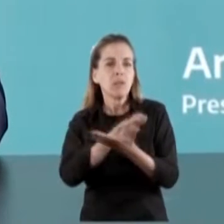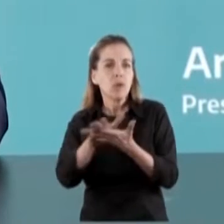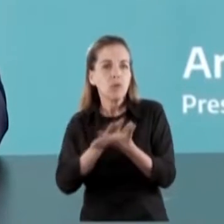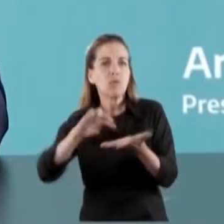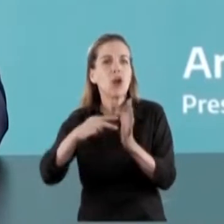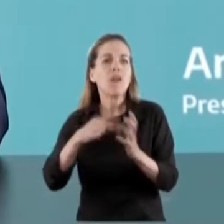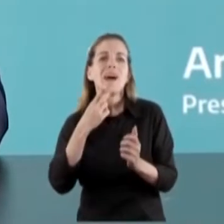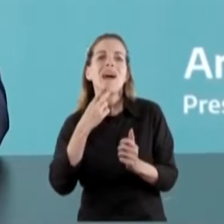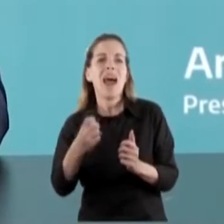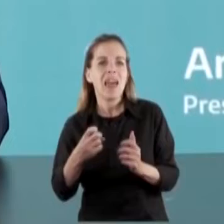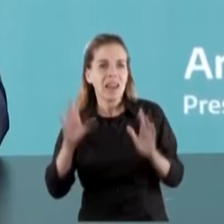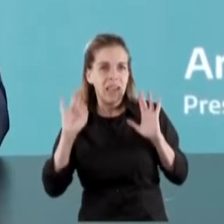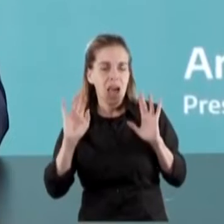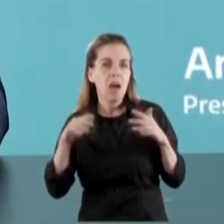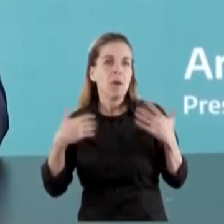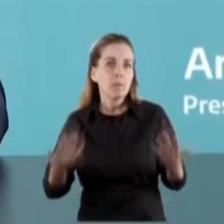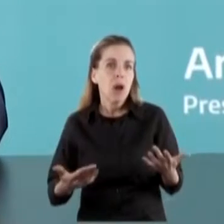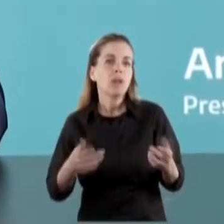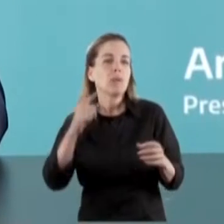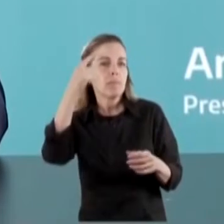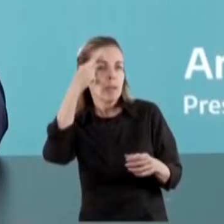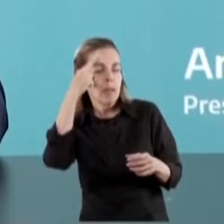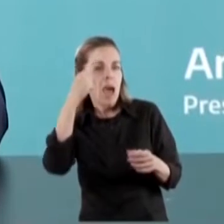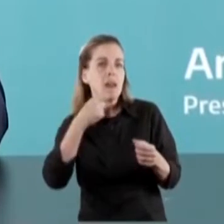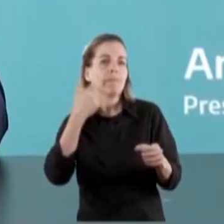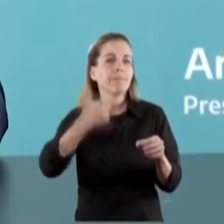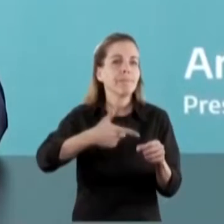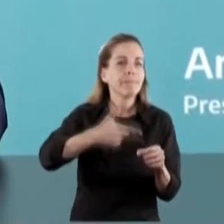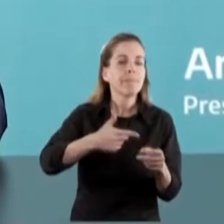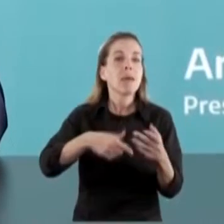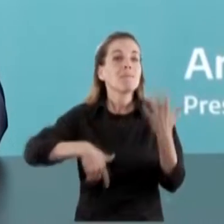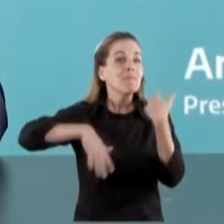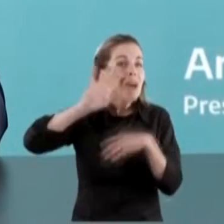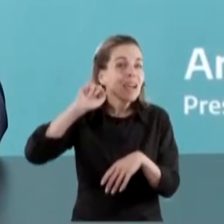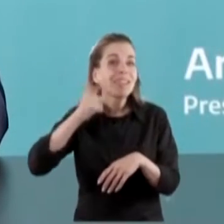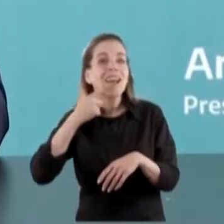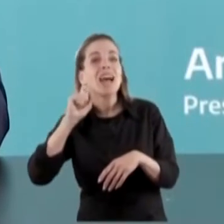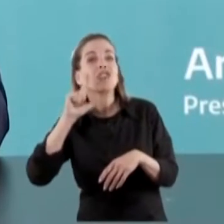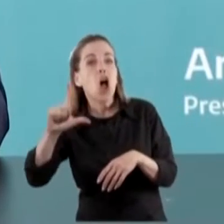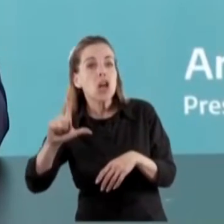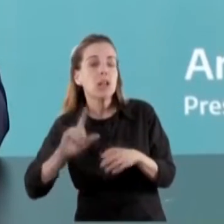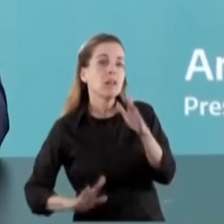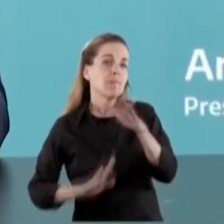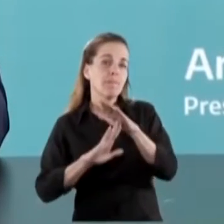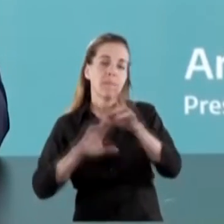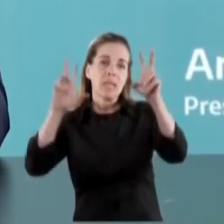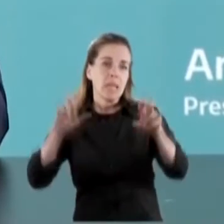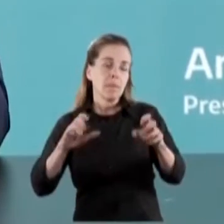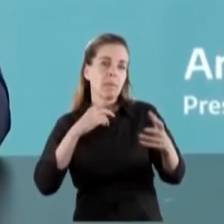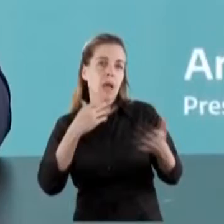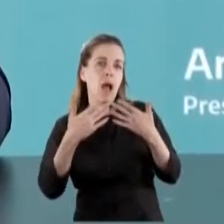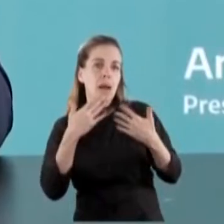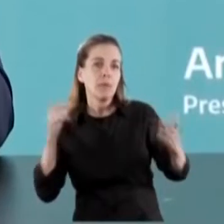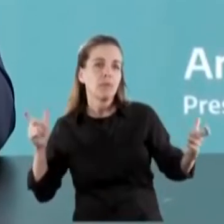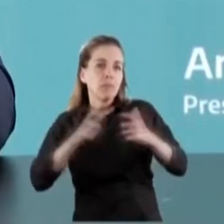la provisión de combustible y fundamentalmente del gasoil fue uno de los temas abordados, digamos.